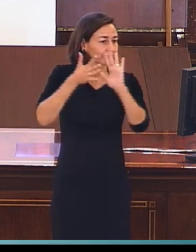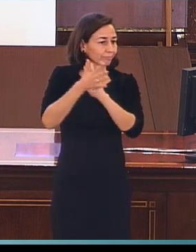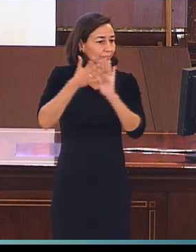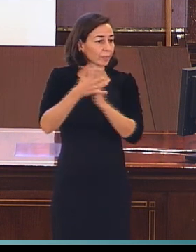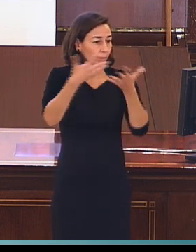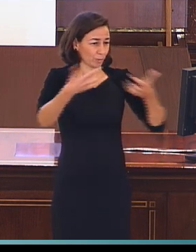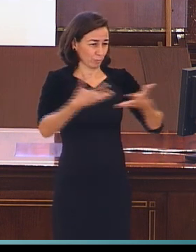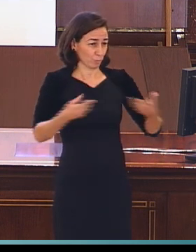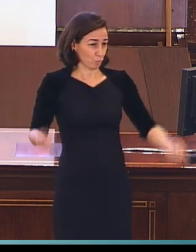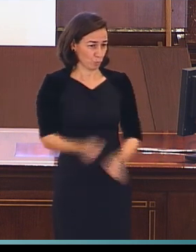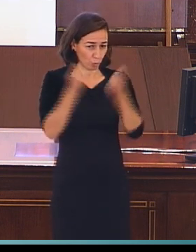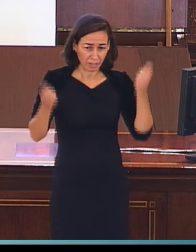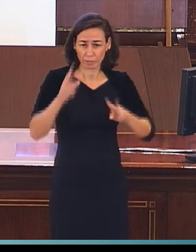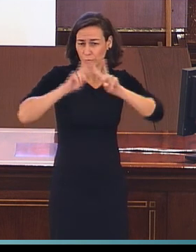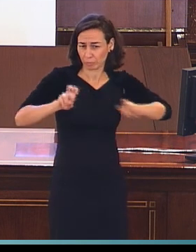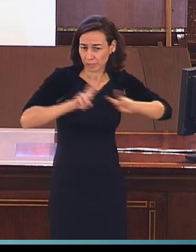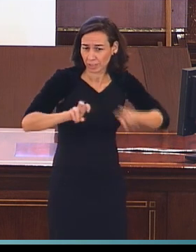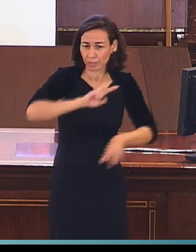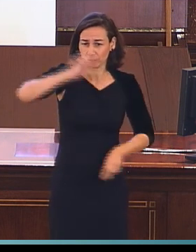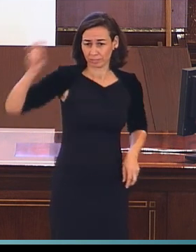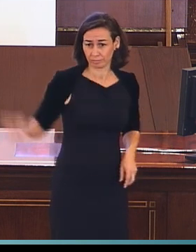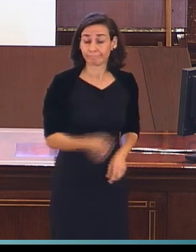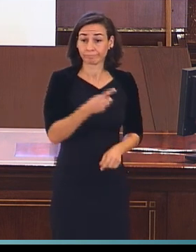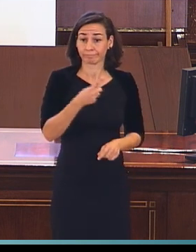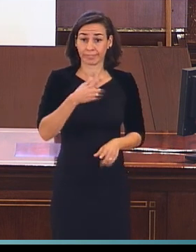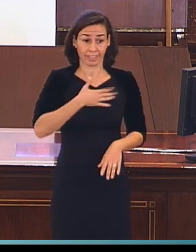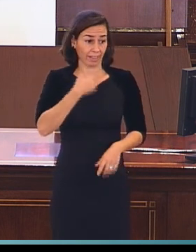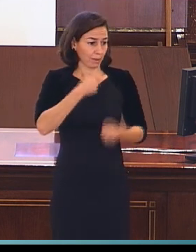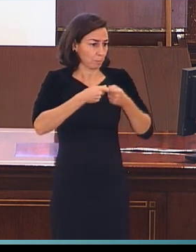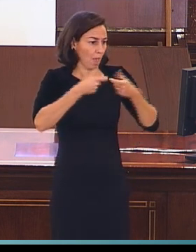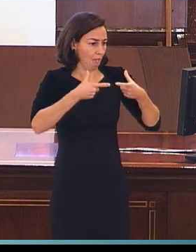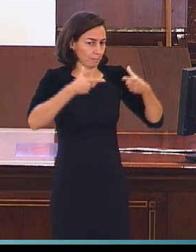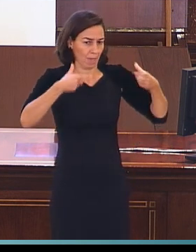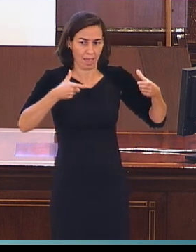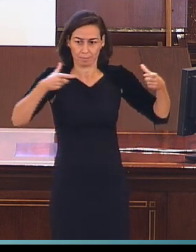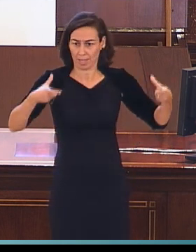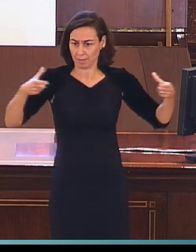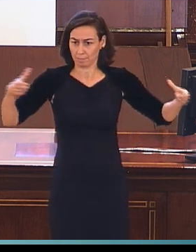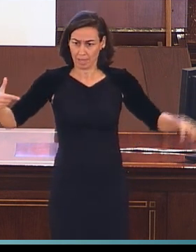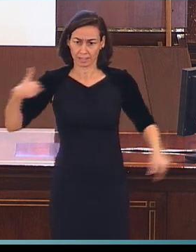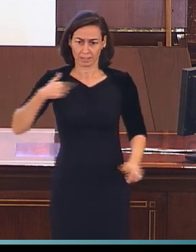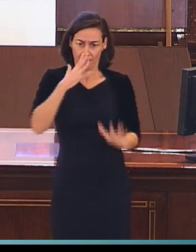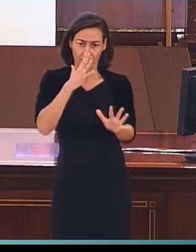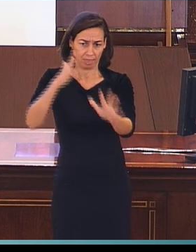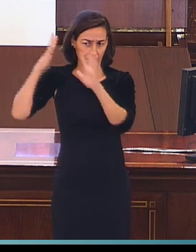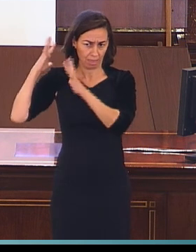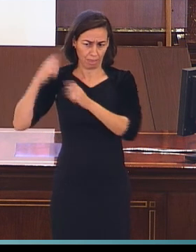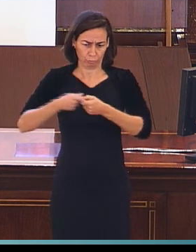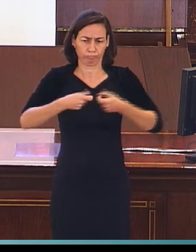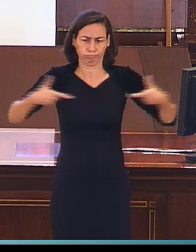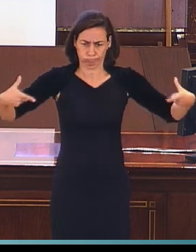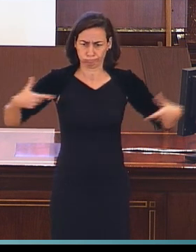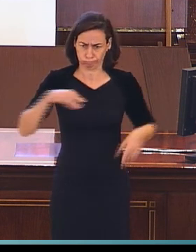y de investigaciones ha aumentado enormemente en estas décadas. Pero